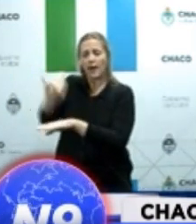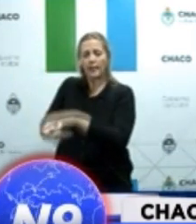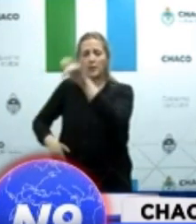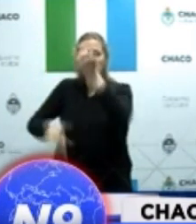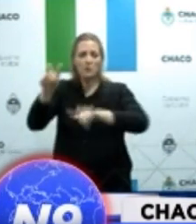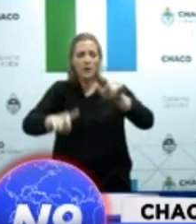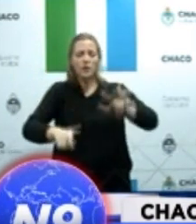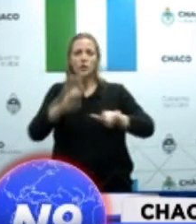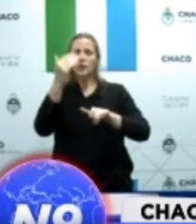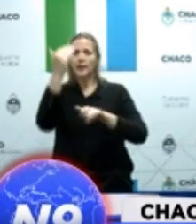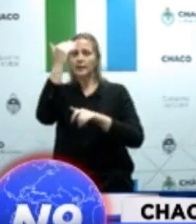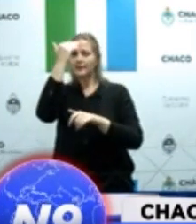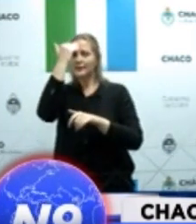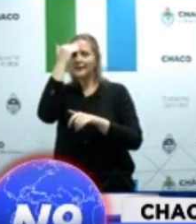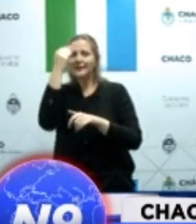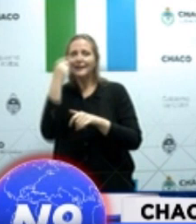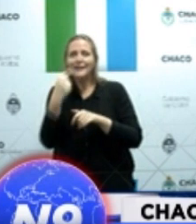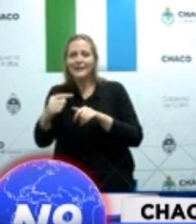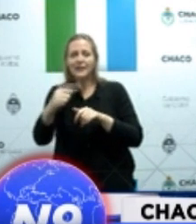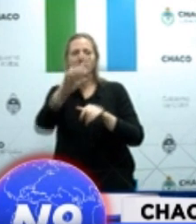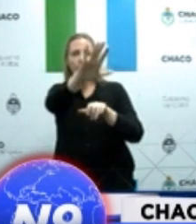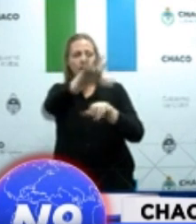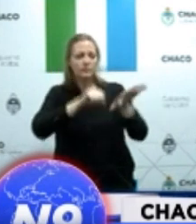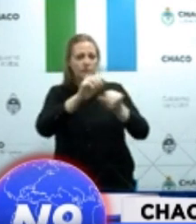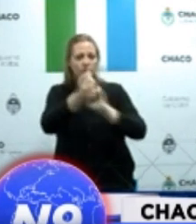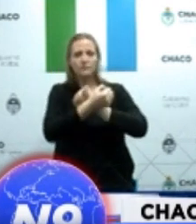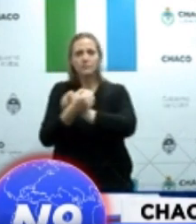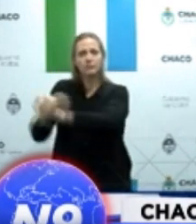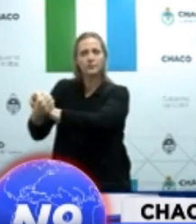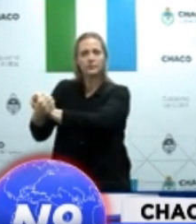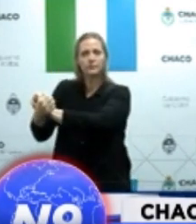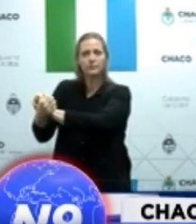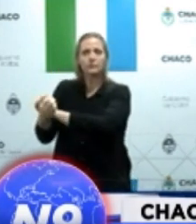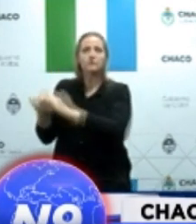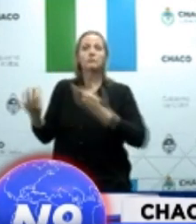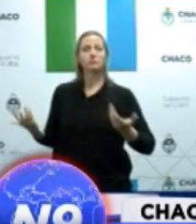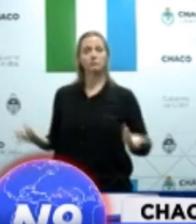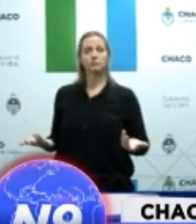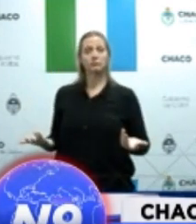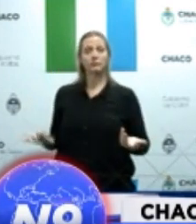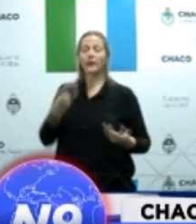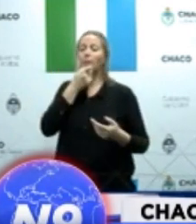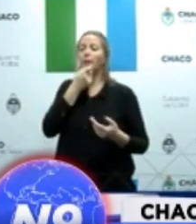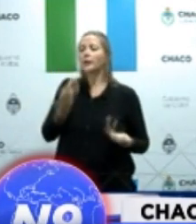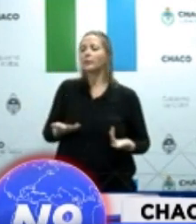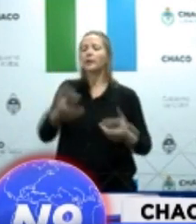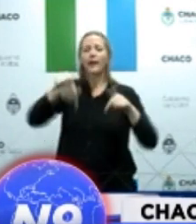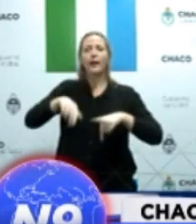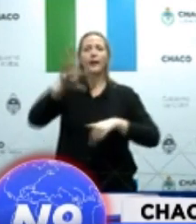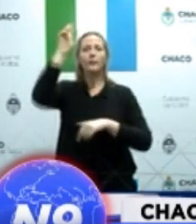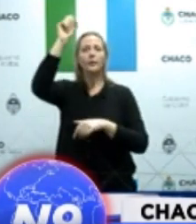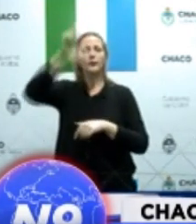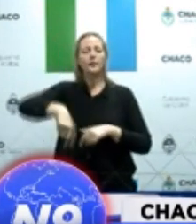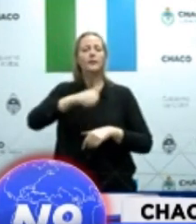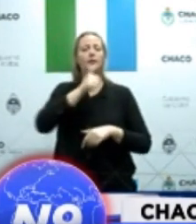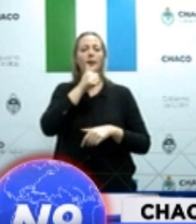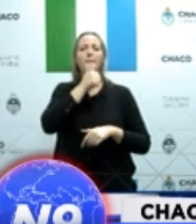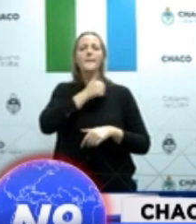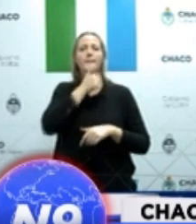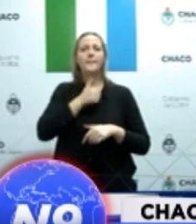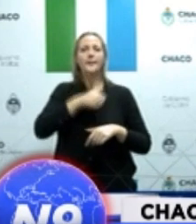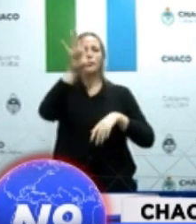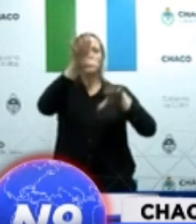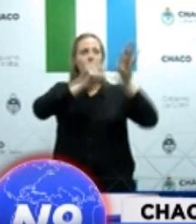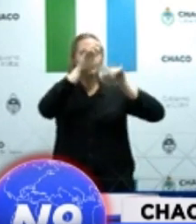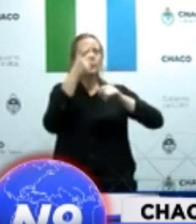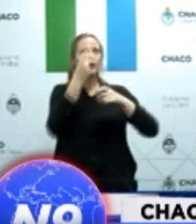sanitario? Sí. ¿Se adquirieron medicamentos y insumos? Sí. ¿Se contrataron más recursos humanos para atender? Sí. ¿Se capacitaron a más personas?